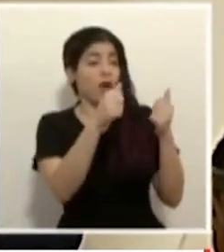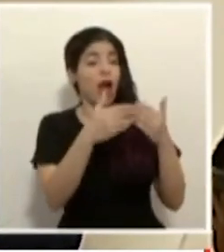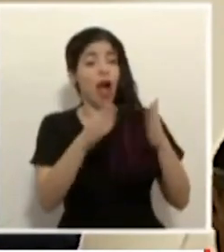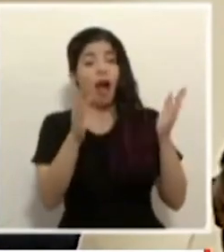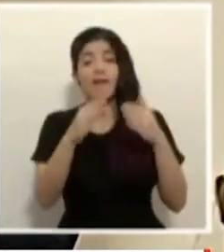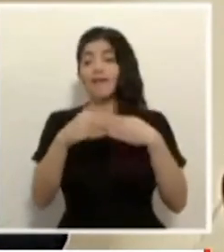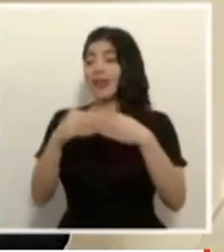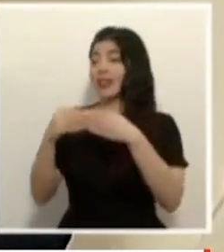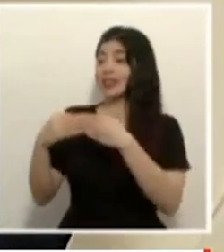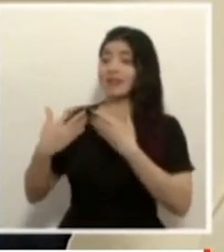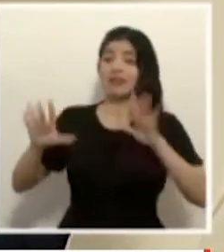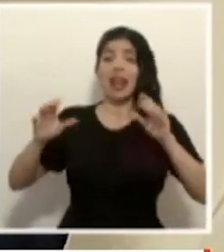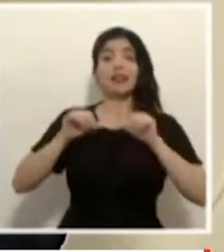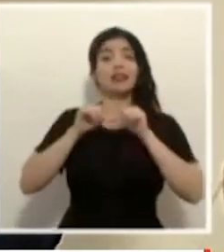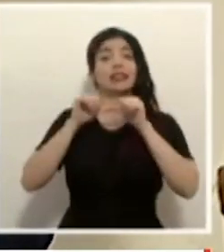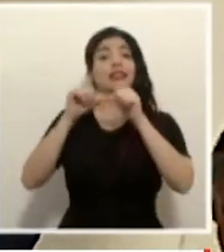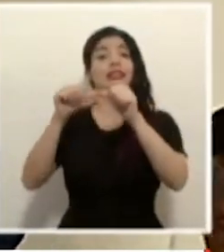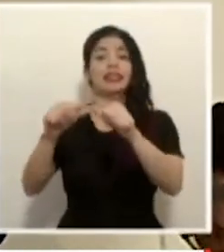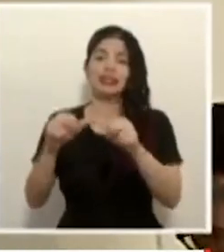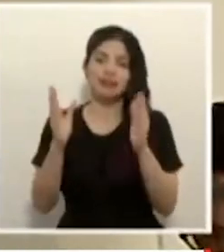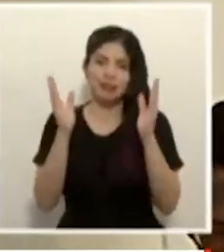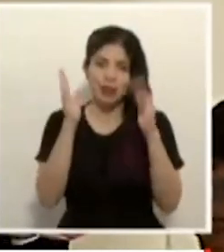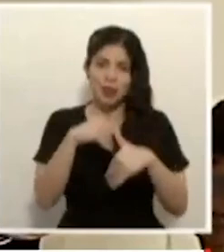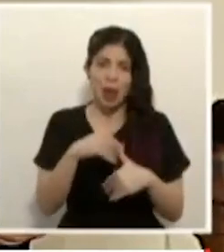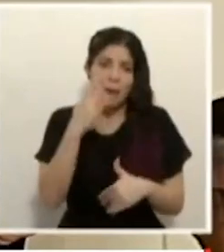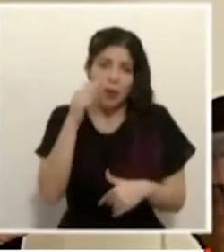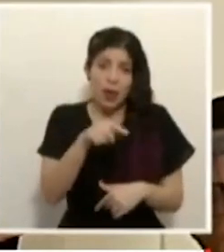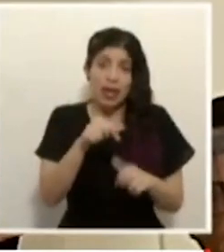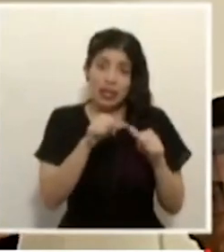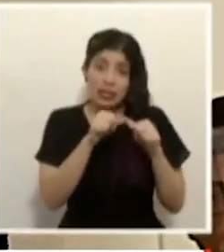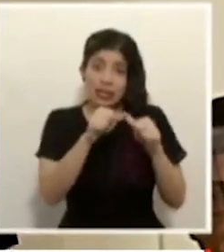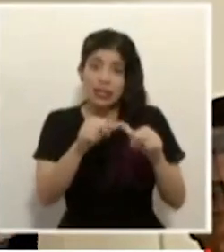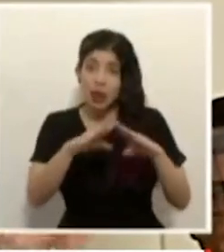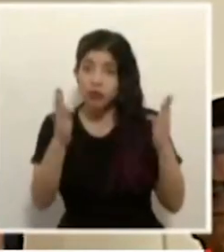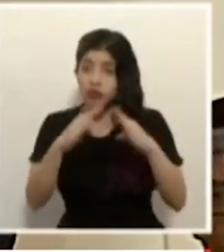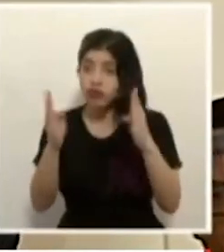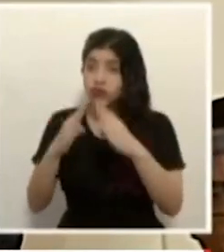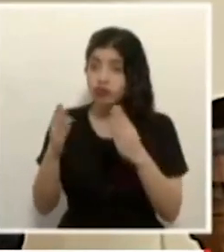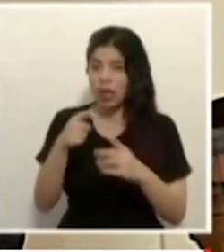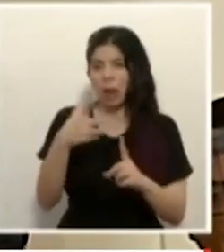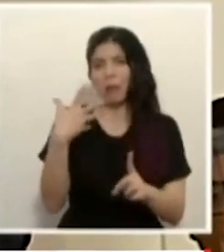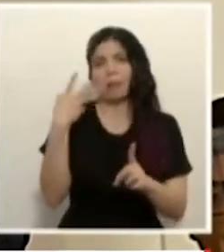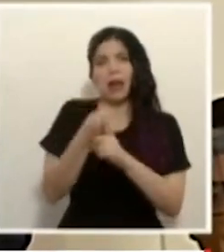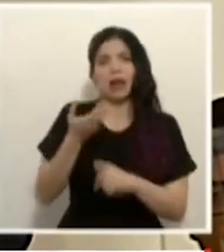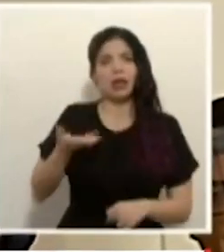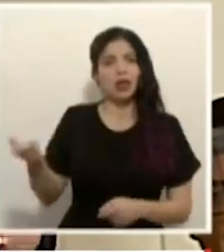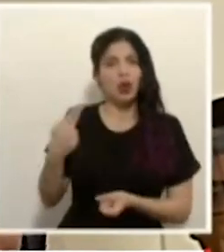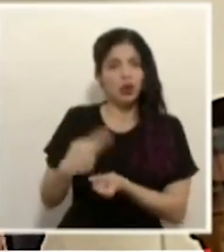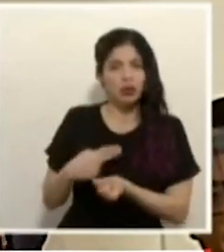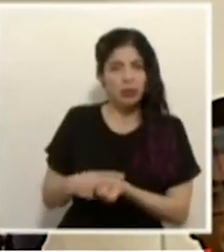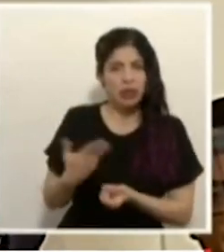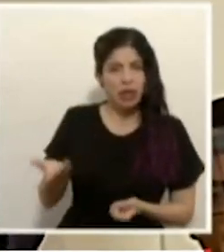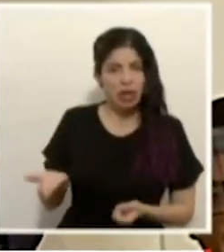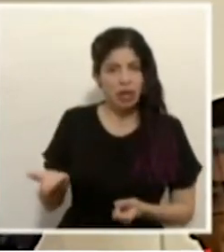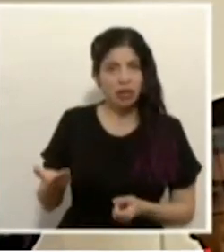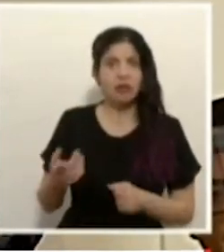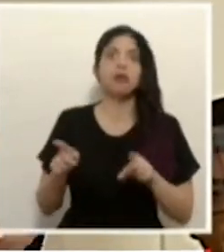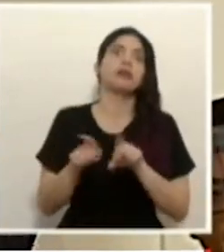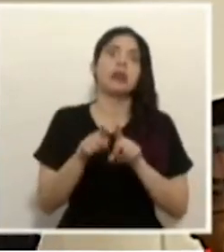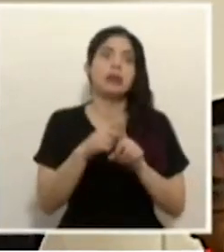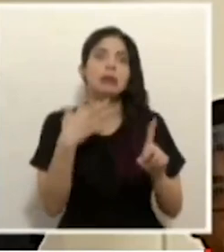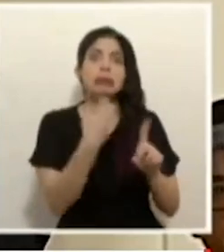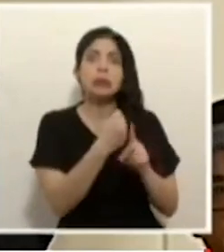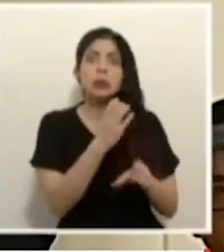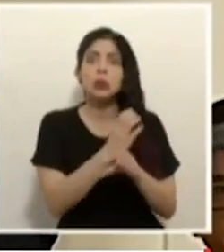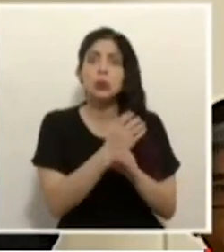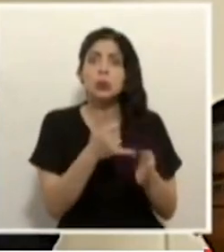así sin más porque eso nos afectará en las hospitalizaciones y eventualmente en las unidades